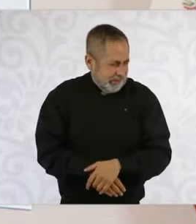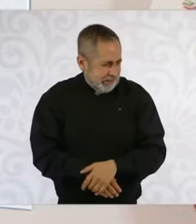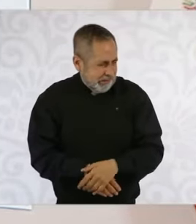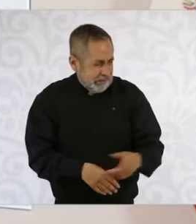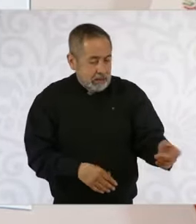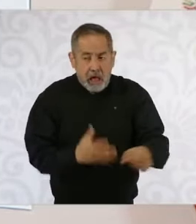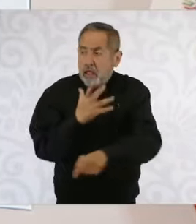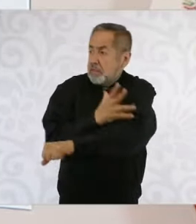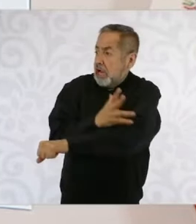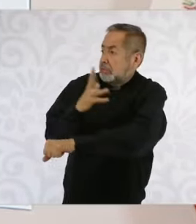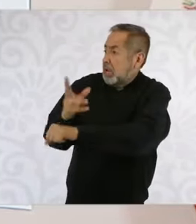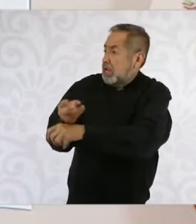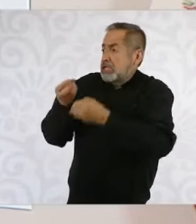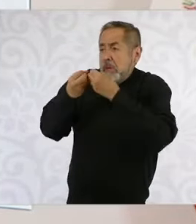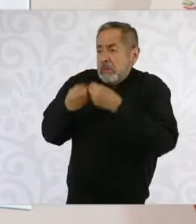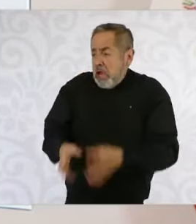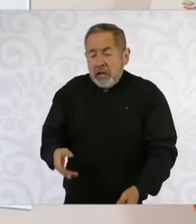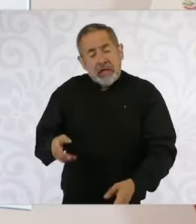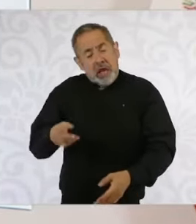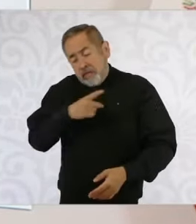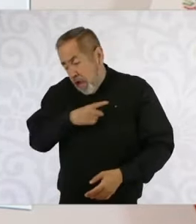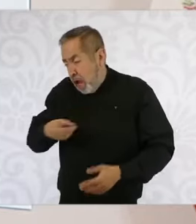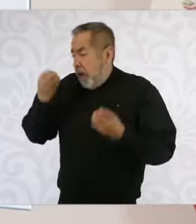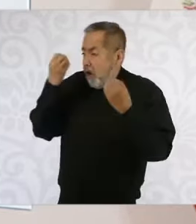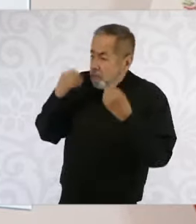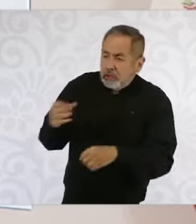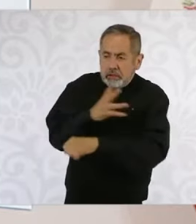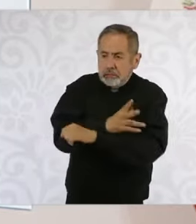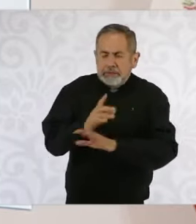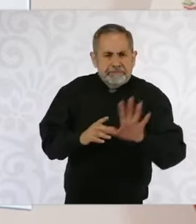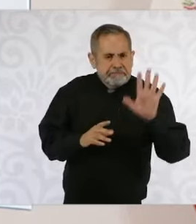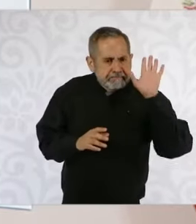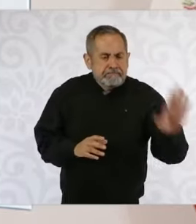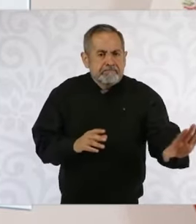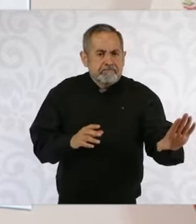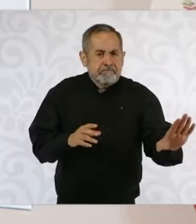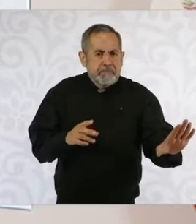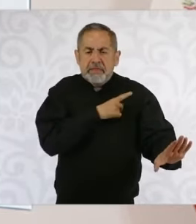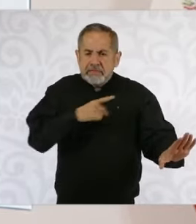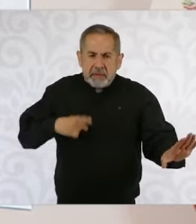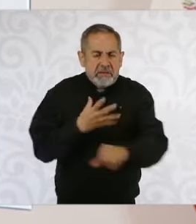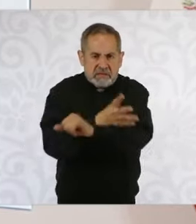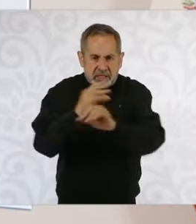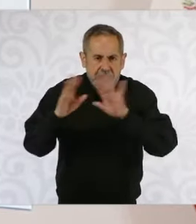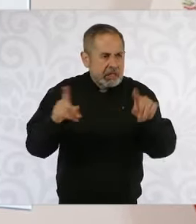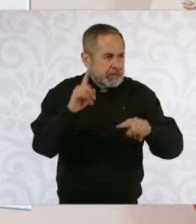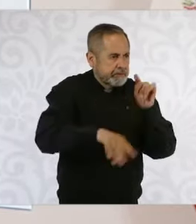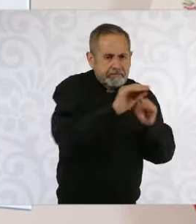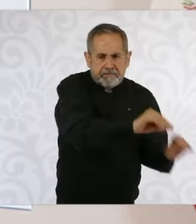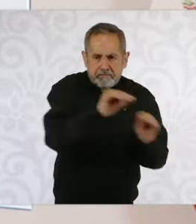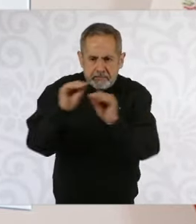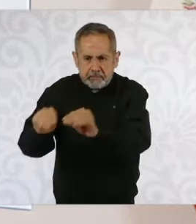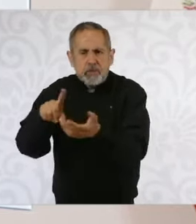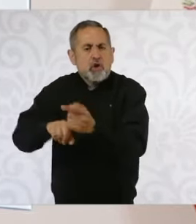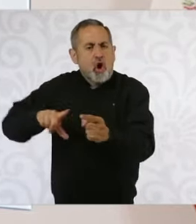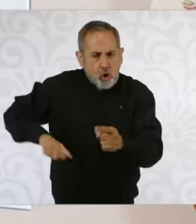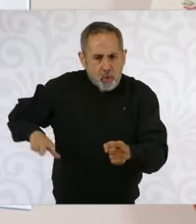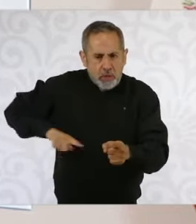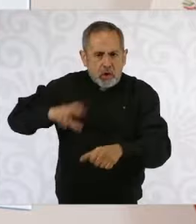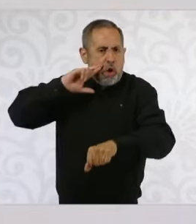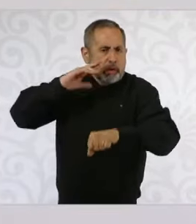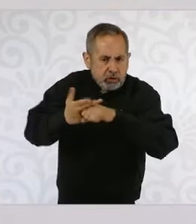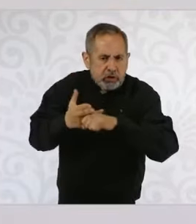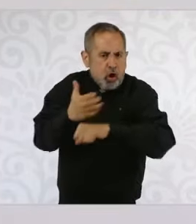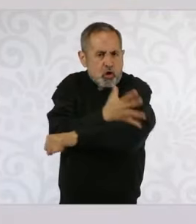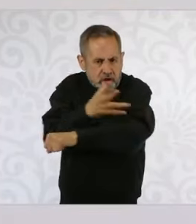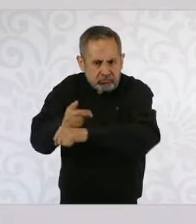La transparencia ahí tiene que estar y es una de las obligaciones sustantivas de los gobiernos. La